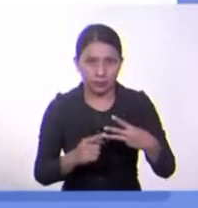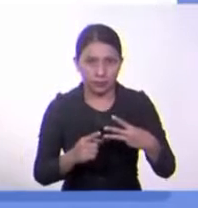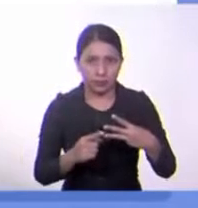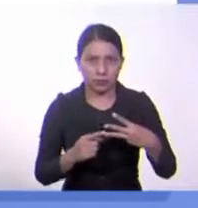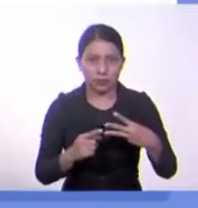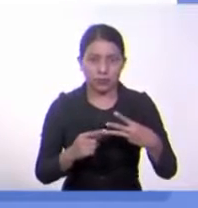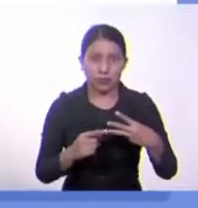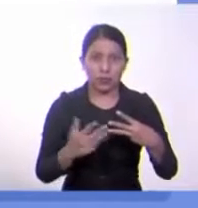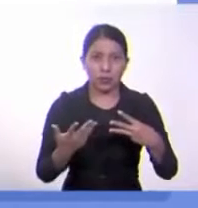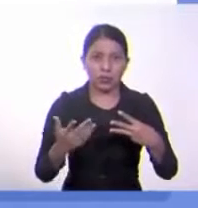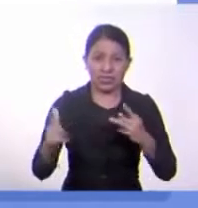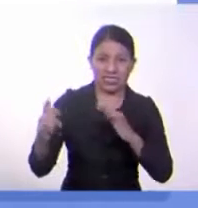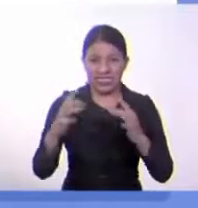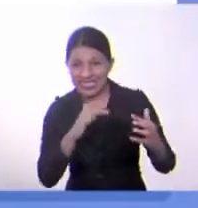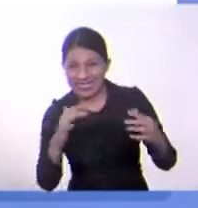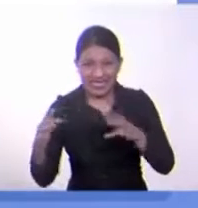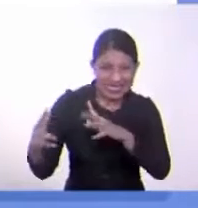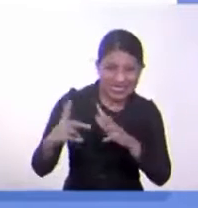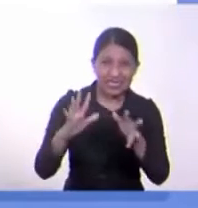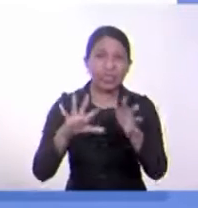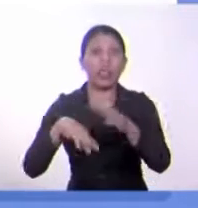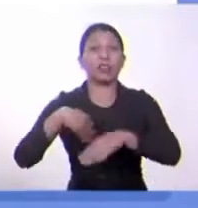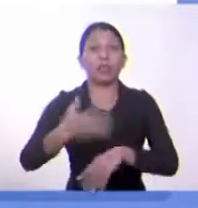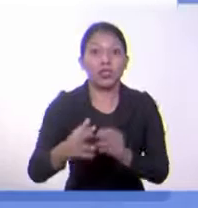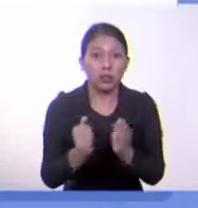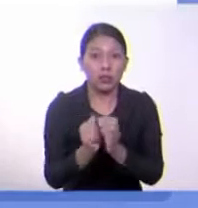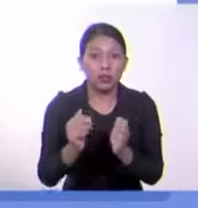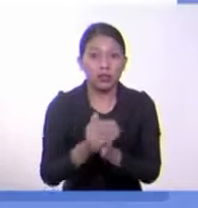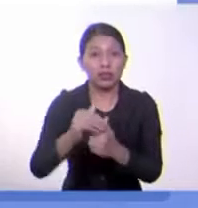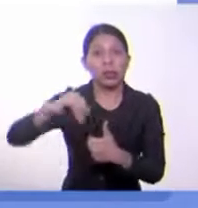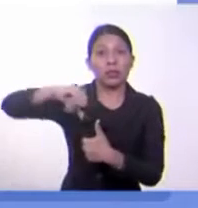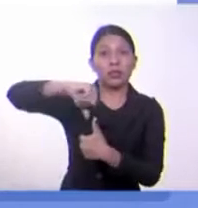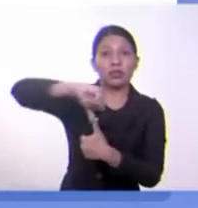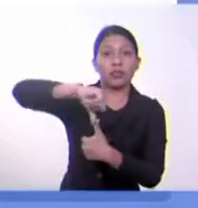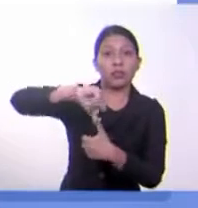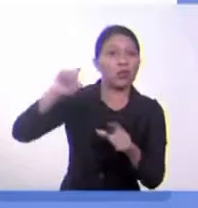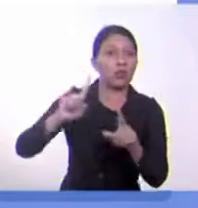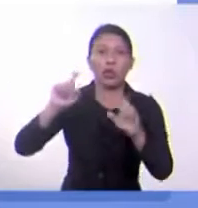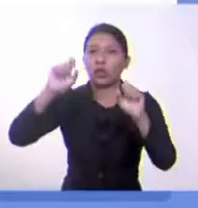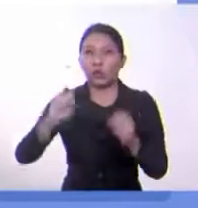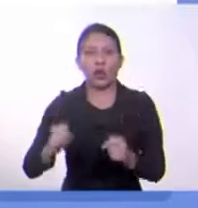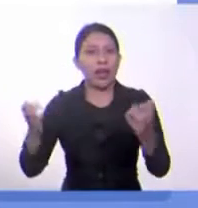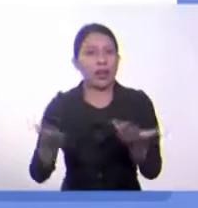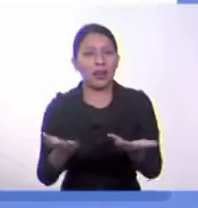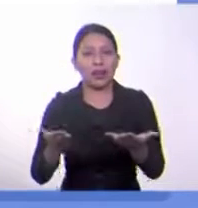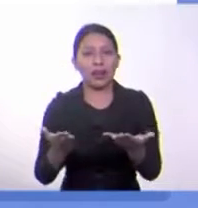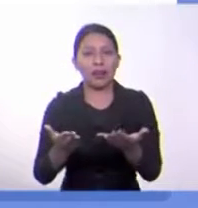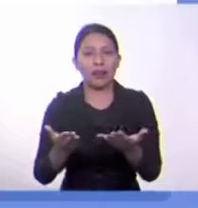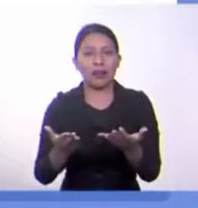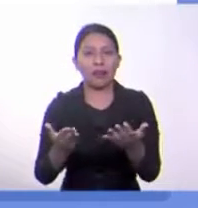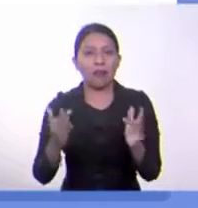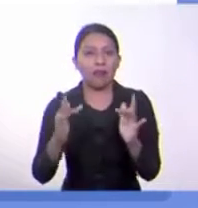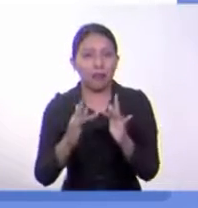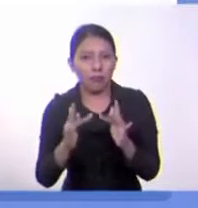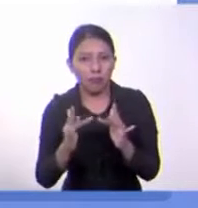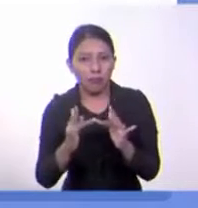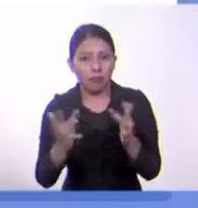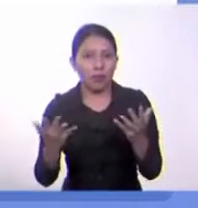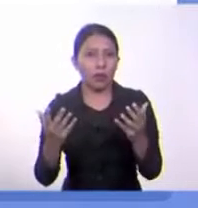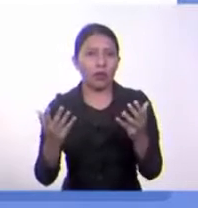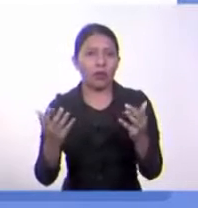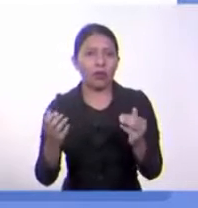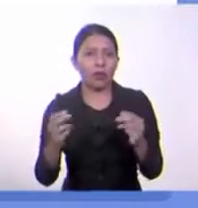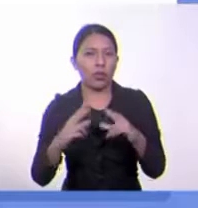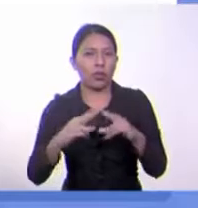resultado de esas guerras, Centroamérica perdió la posibilidad de construir canal interoceánico en Nicaragua, que